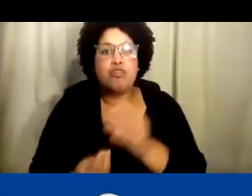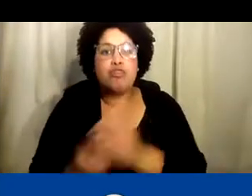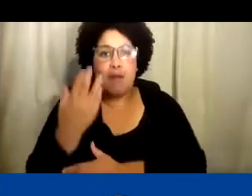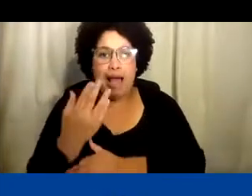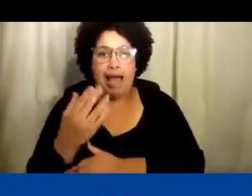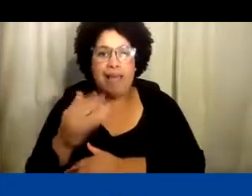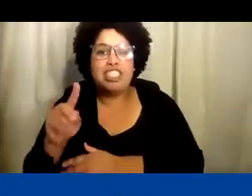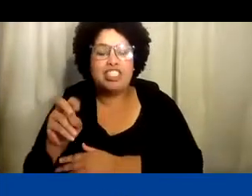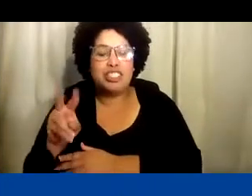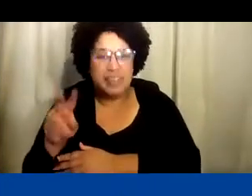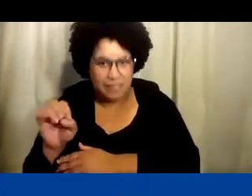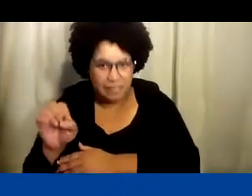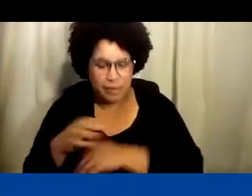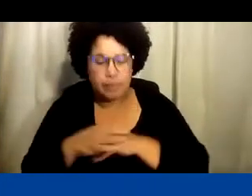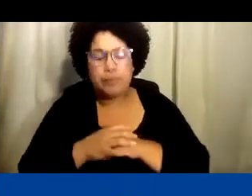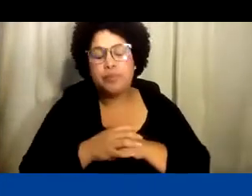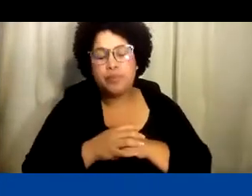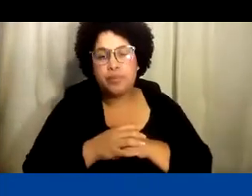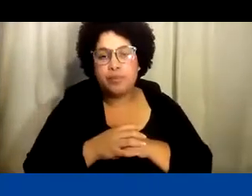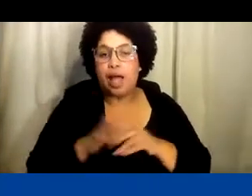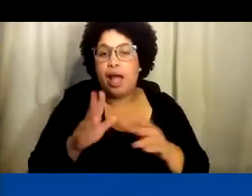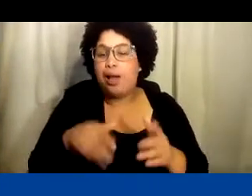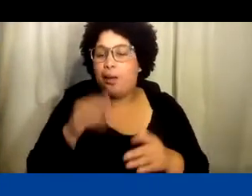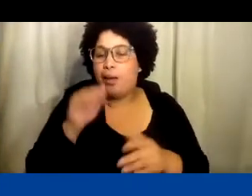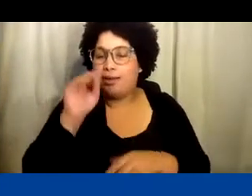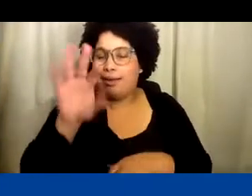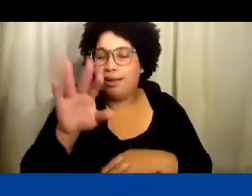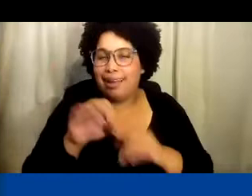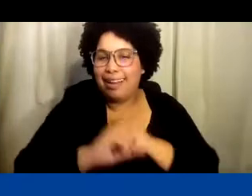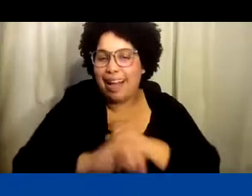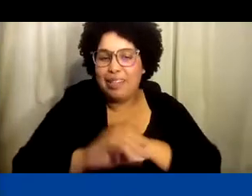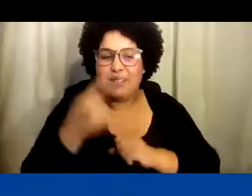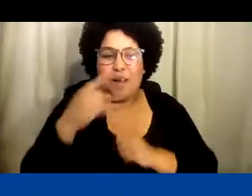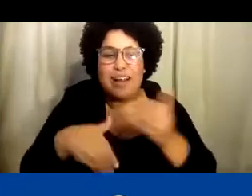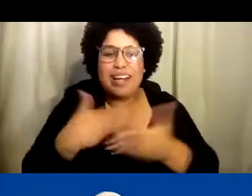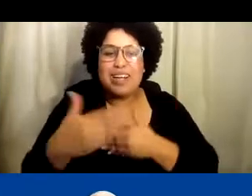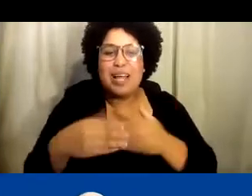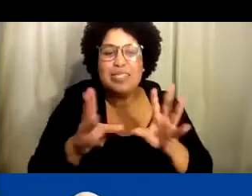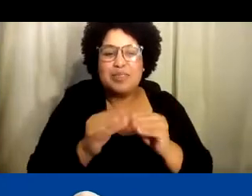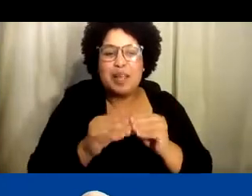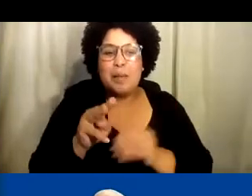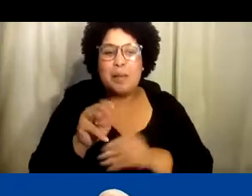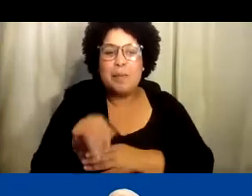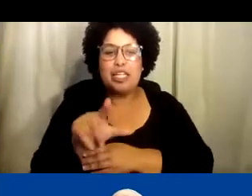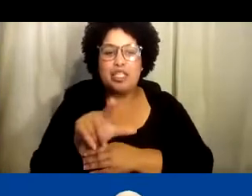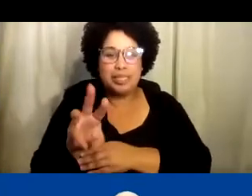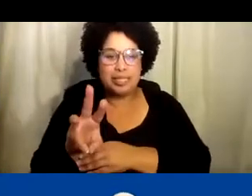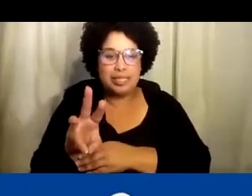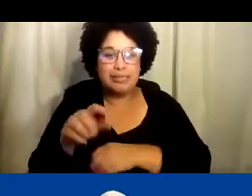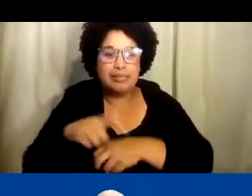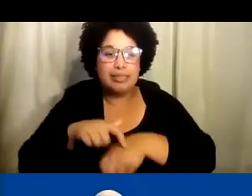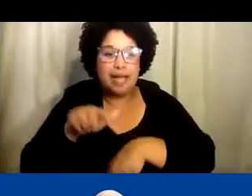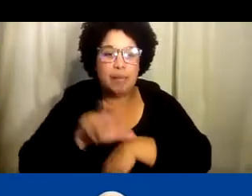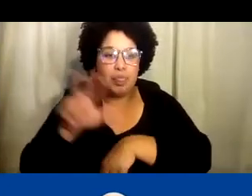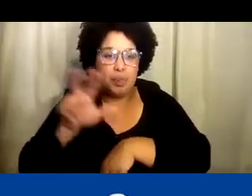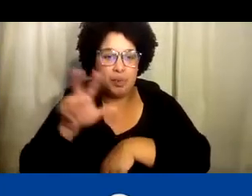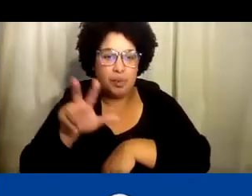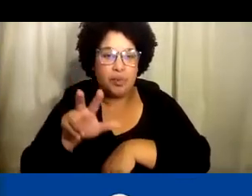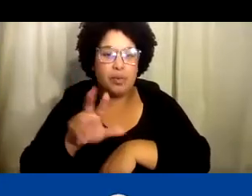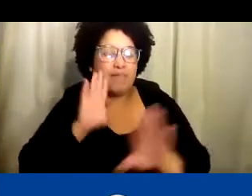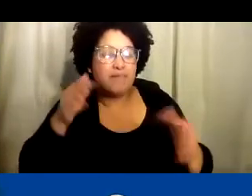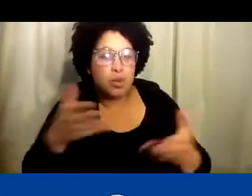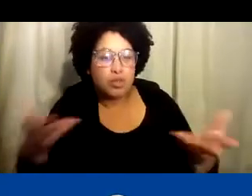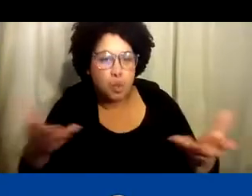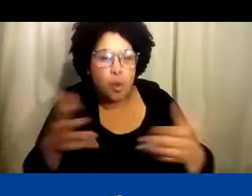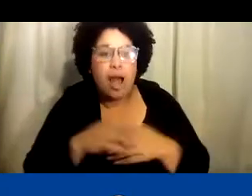de la iniciativa Disability Thrive. Y por fin, solamente quiero mencionar nuestro próximo seminario web que será el día 26 de mayo a las